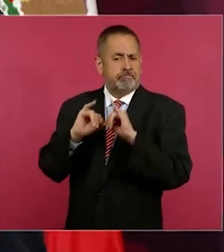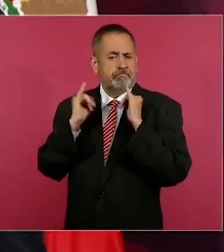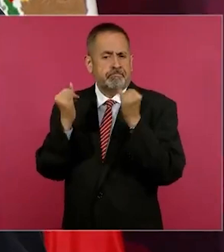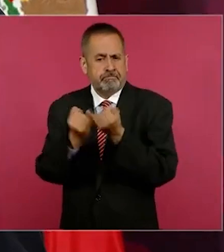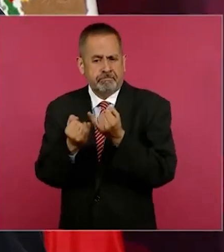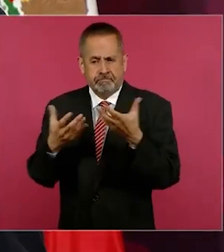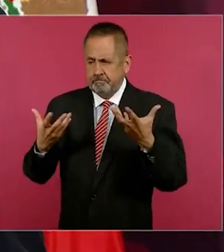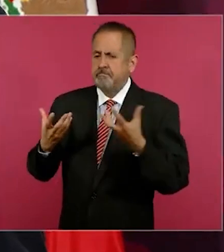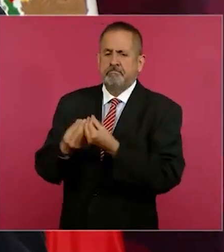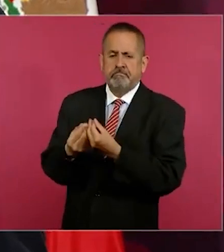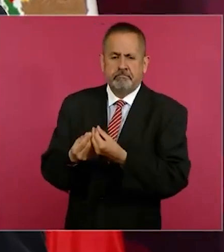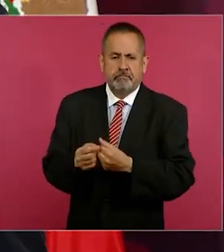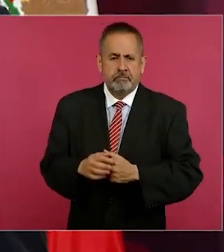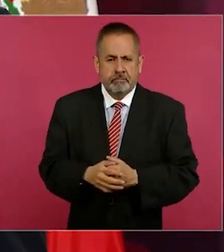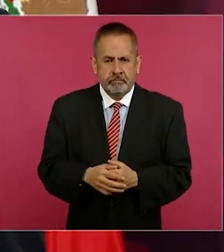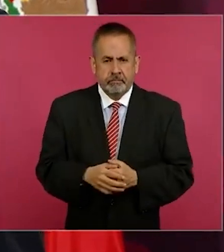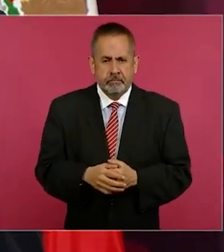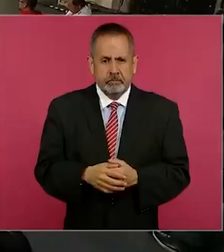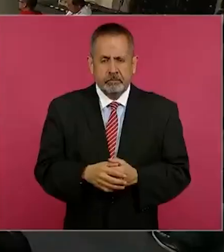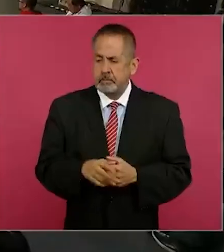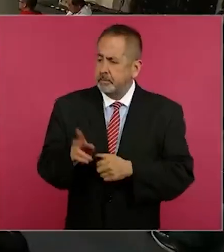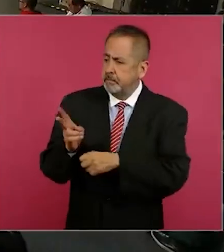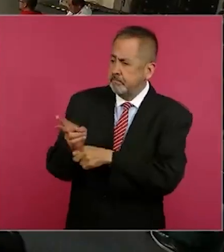¿Cuántos países es presidente? Como 10.